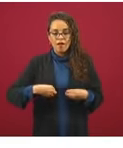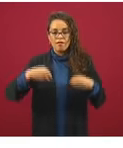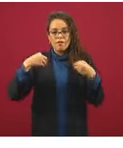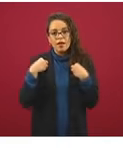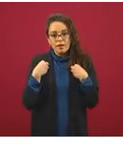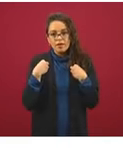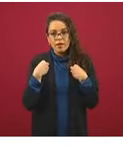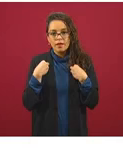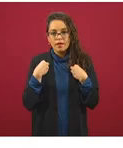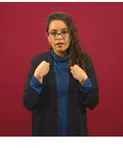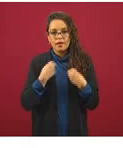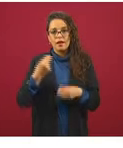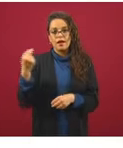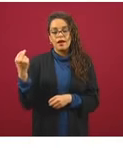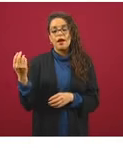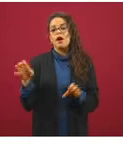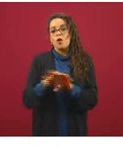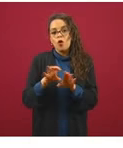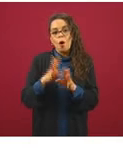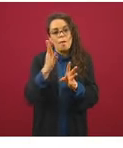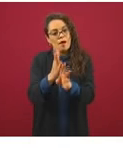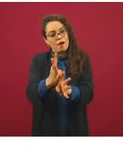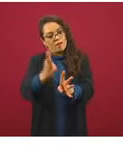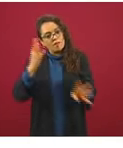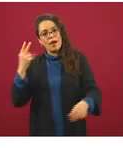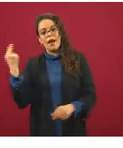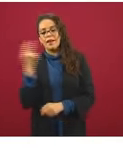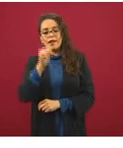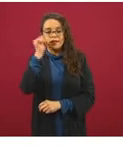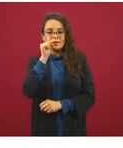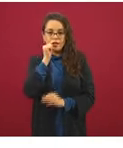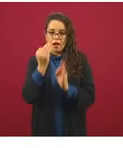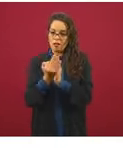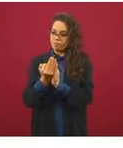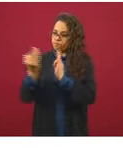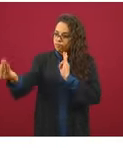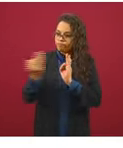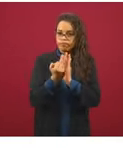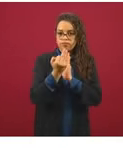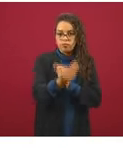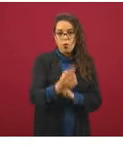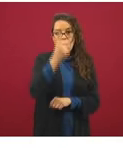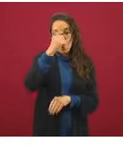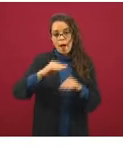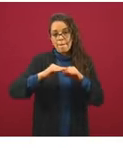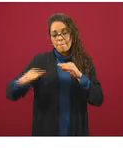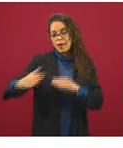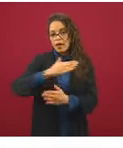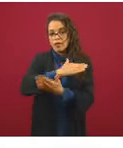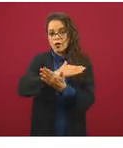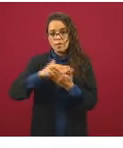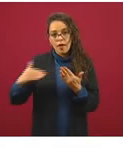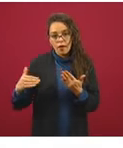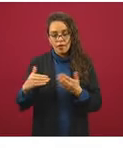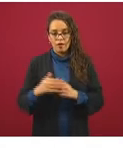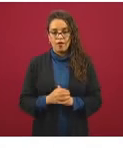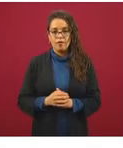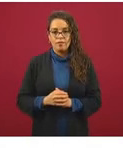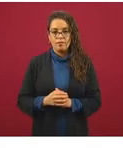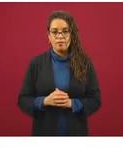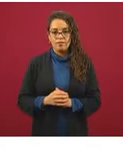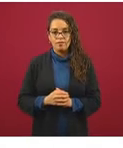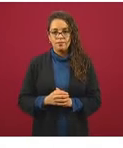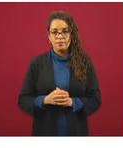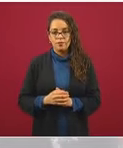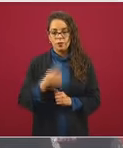que hacer filas con una sana distancia de al menos metro y medio, independientemente de la situación en la que